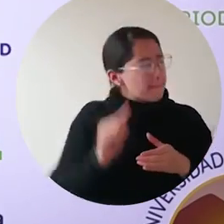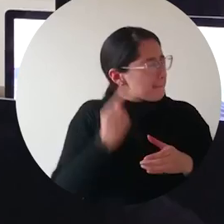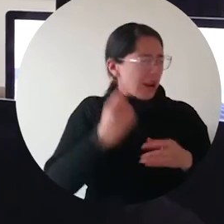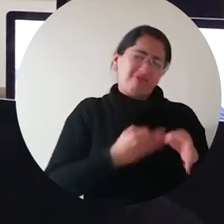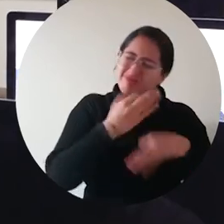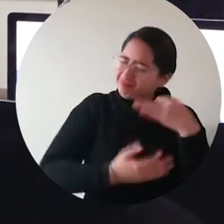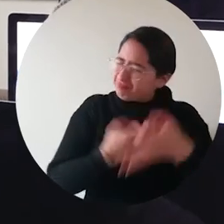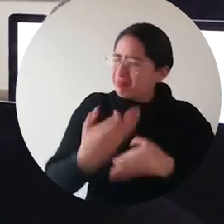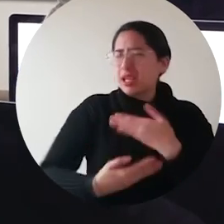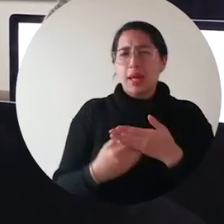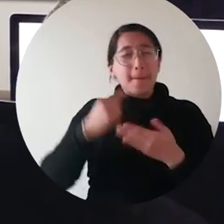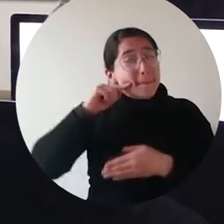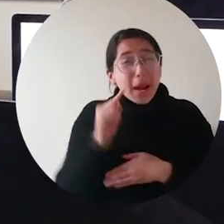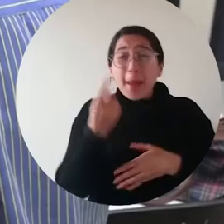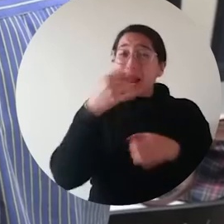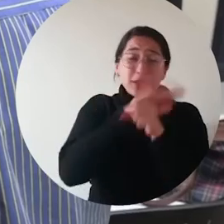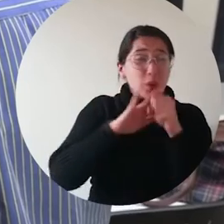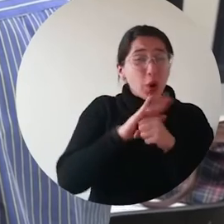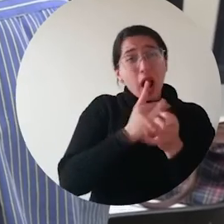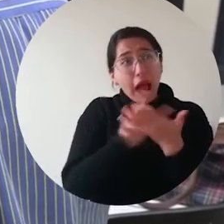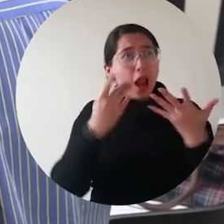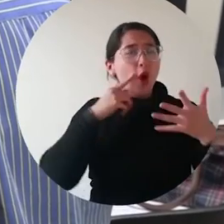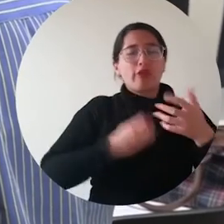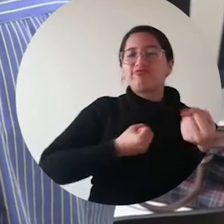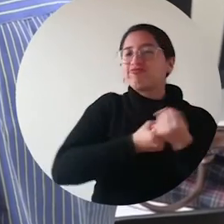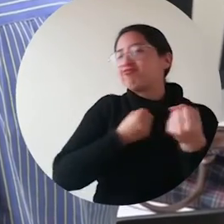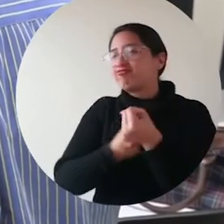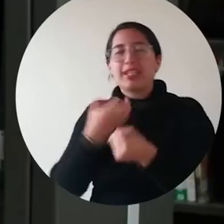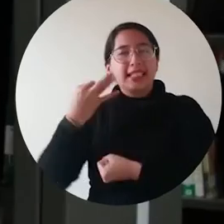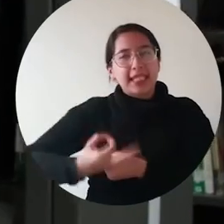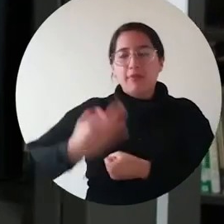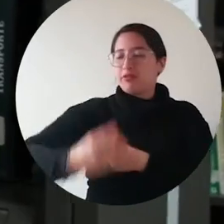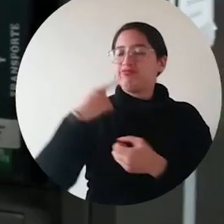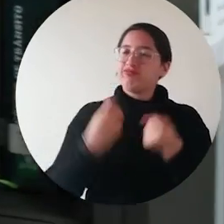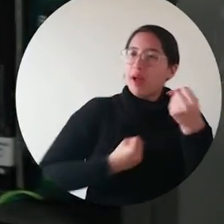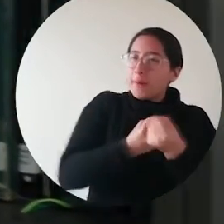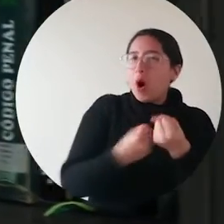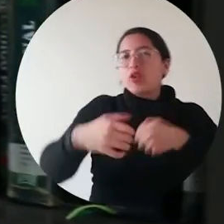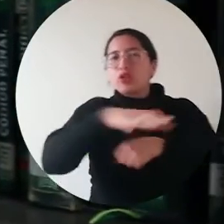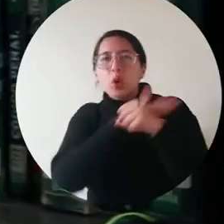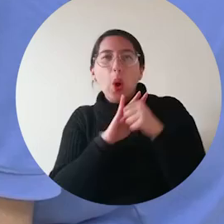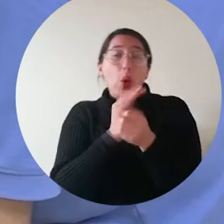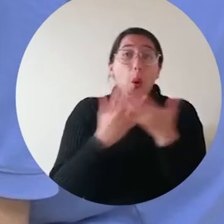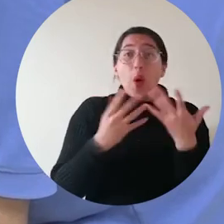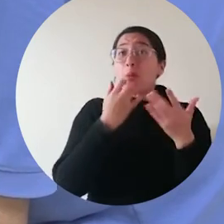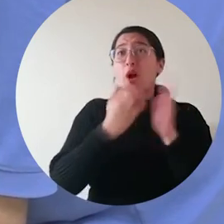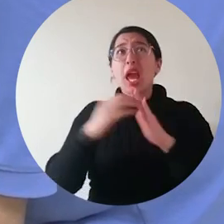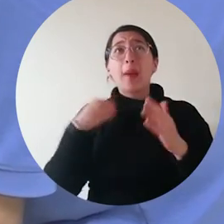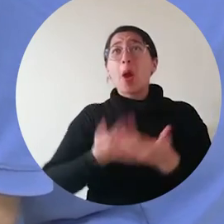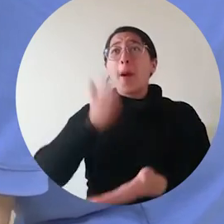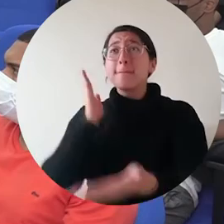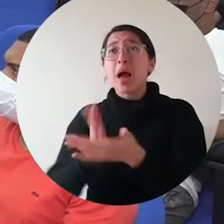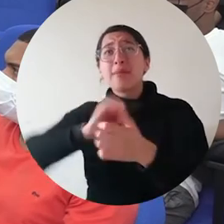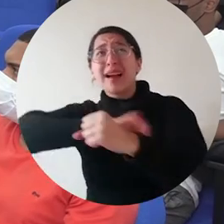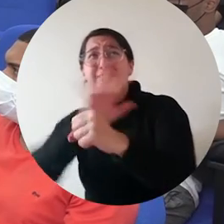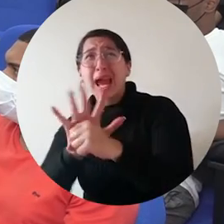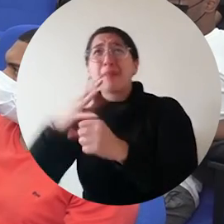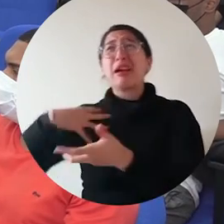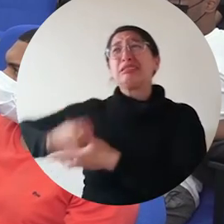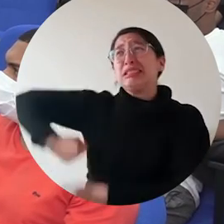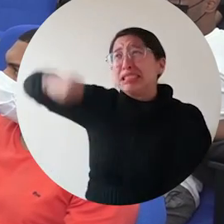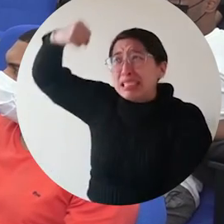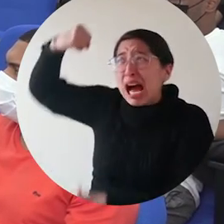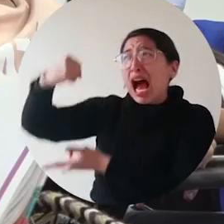momento. Hacen parte de esta siembra que ha permitido que hoy la universidad, a pesar de todas las limitaciones, a pesar de luchar durante la